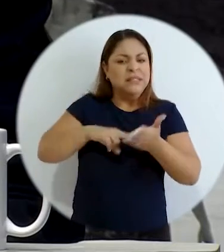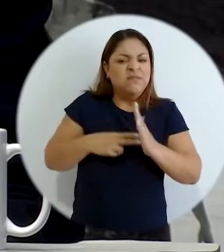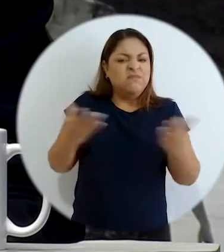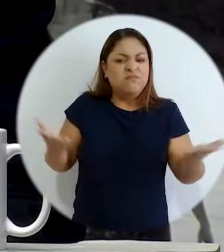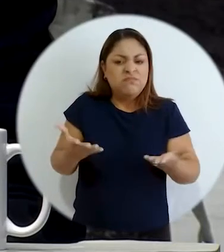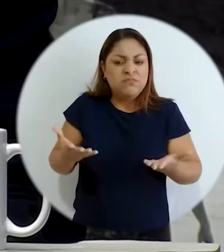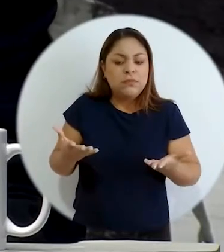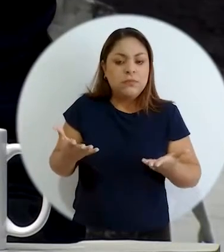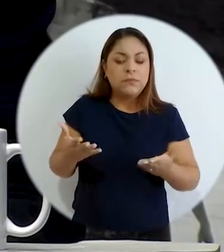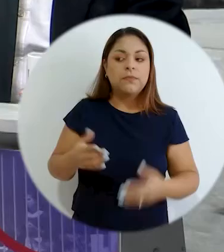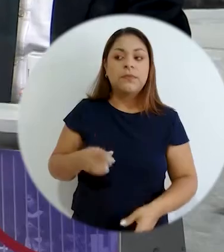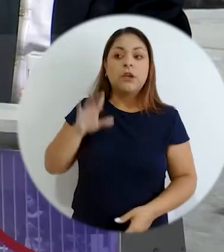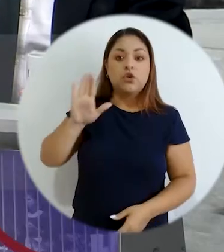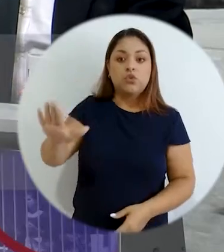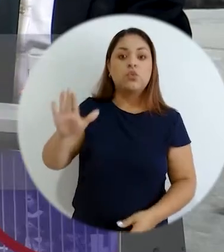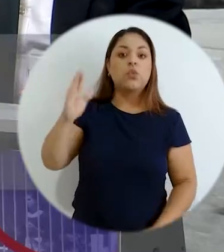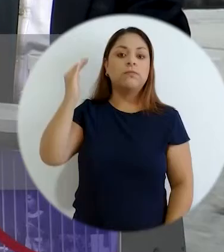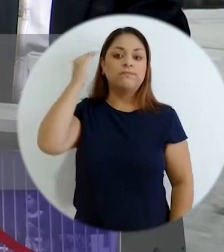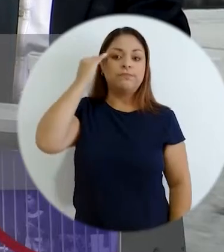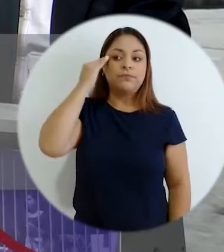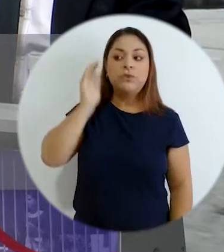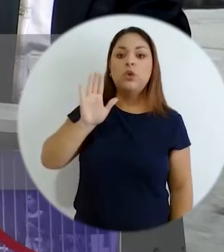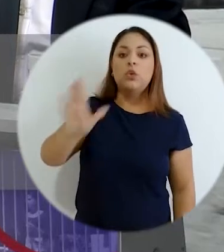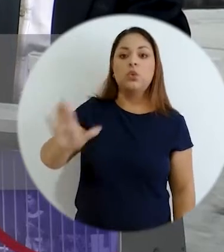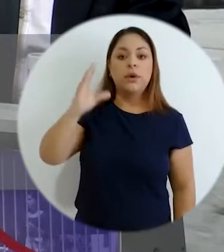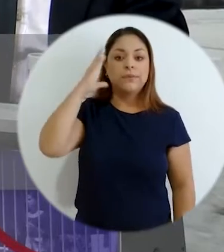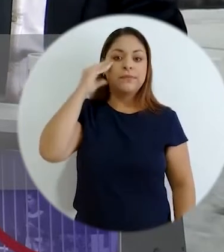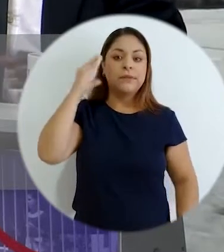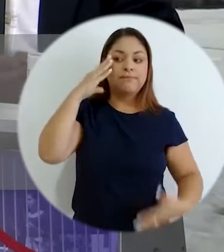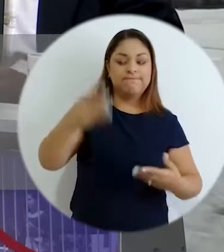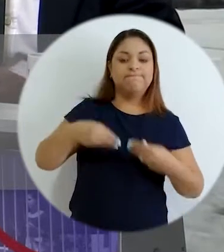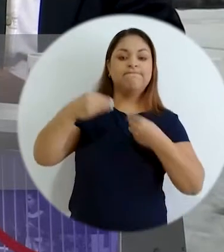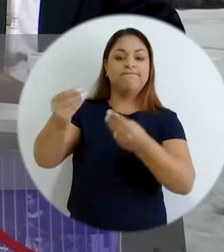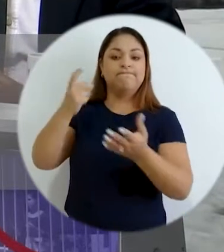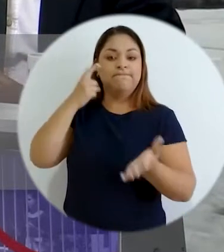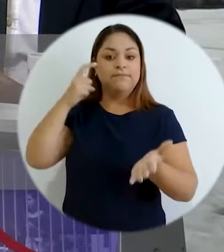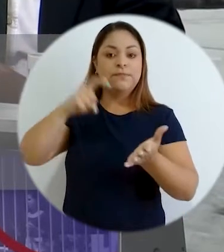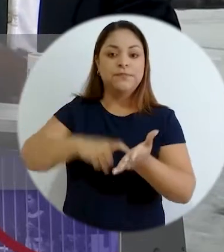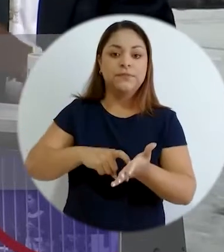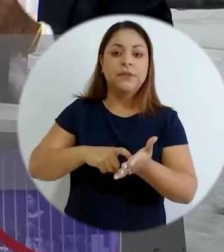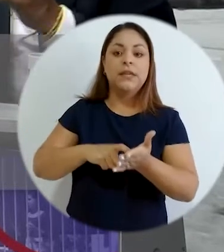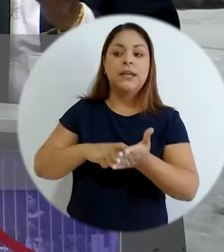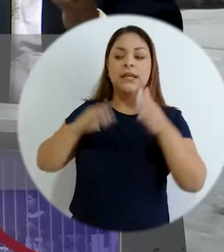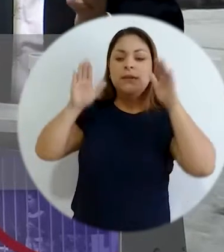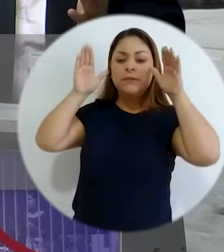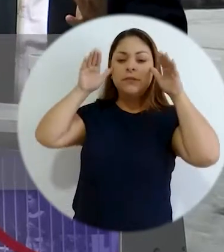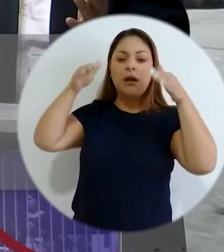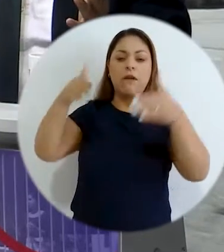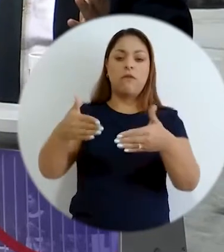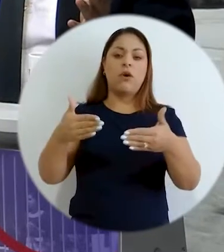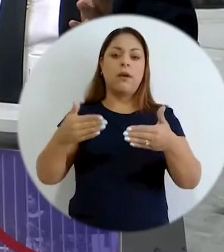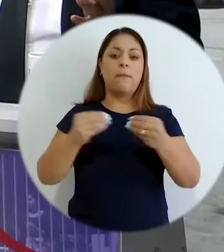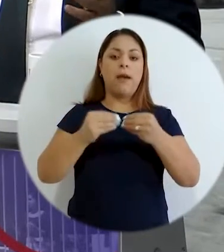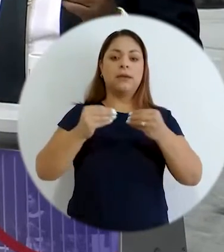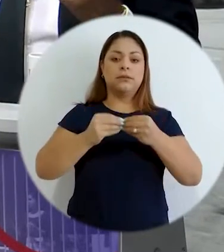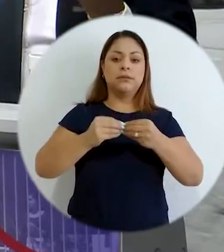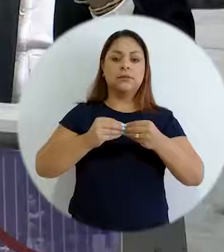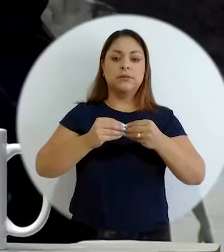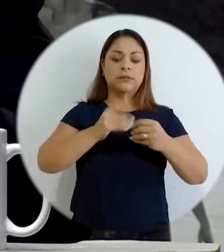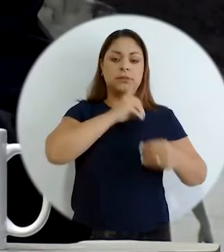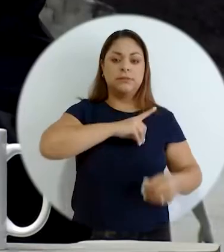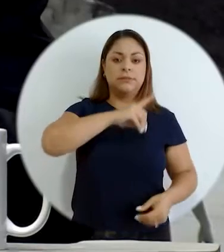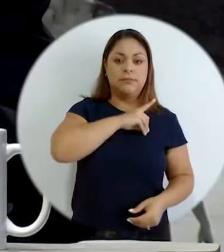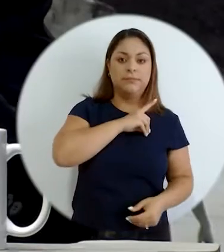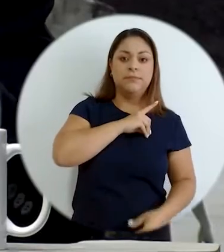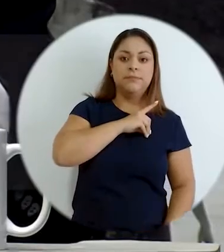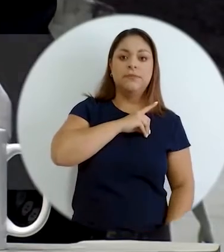la comunidad su conocimiento su experiencia y entonces hay que sumar el enfoque más transdisciplinario y digo